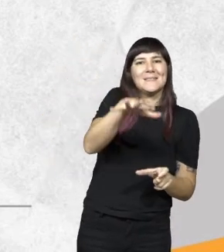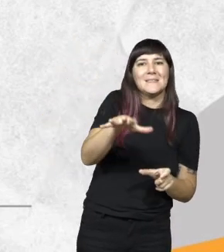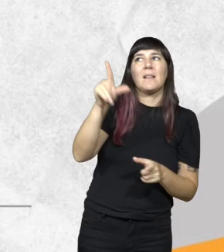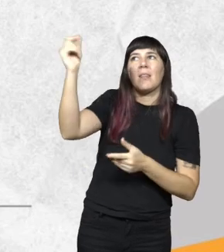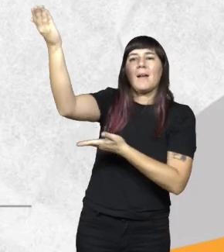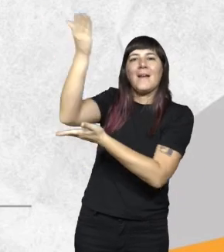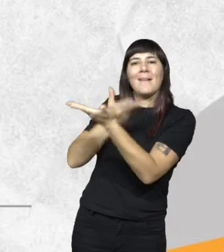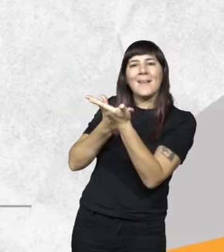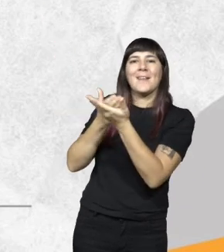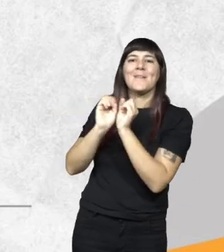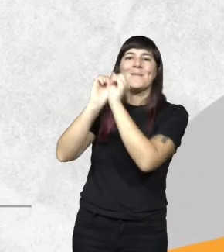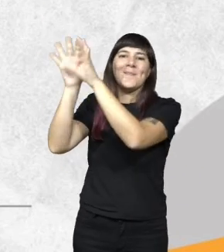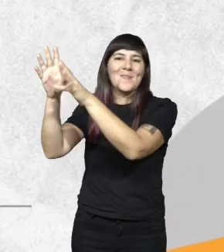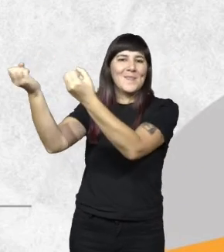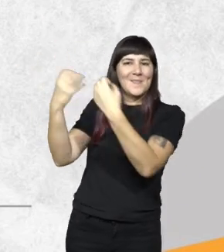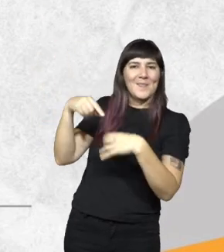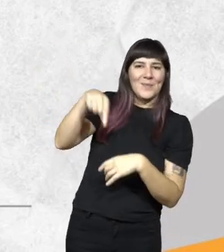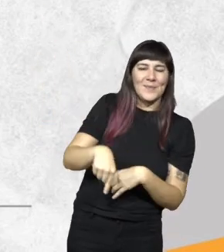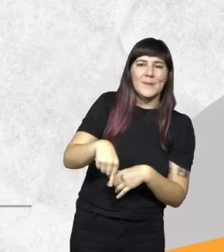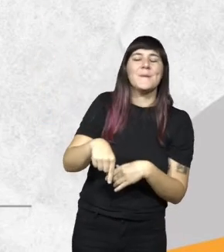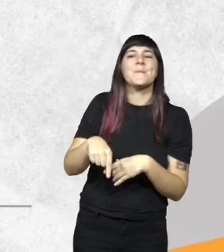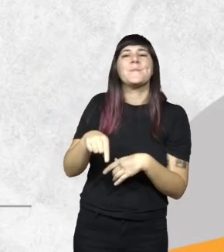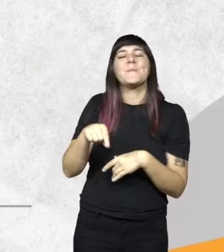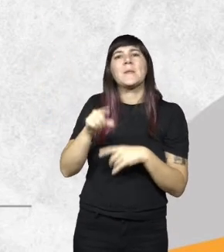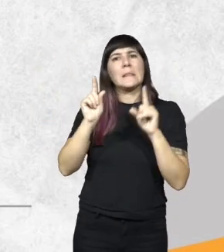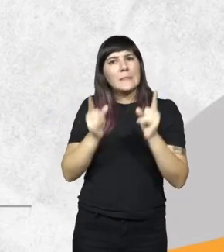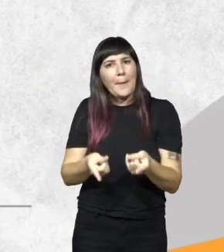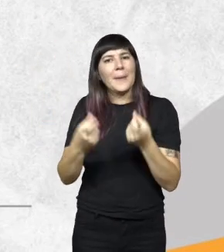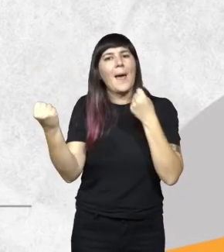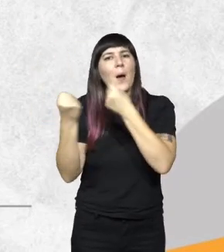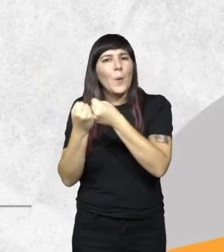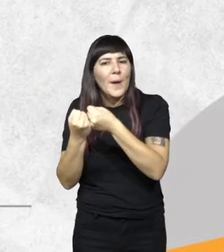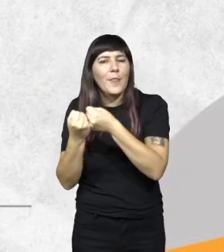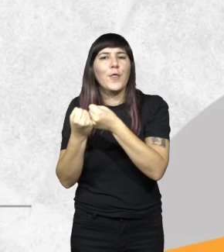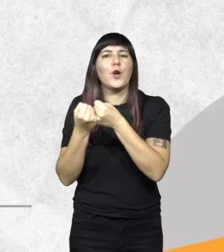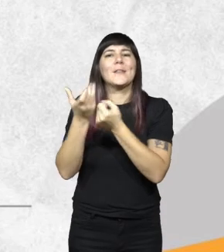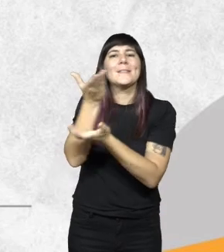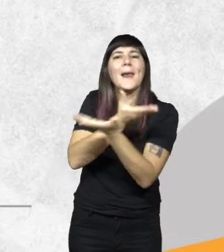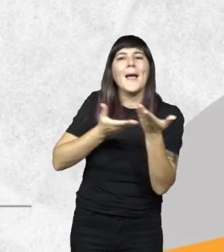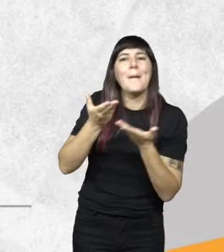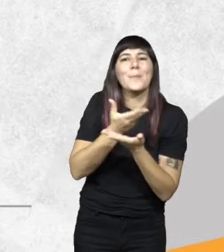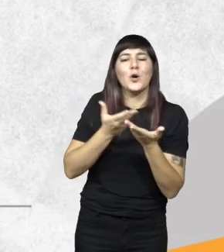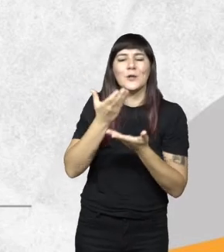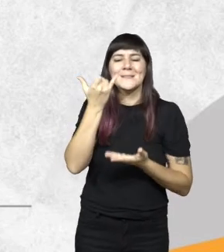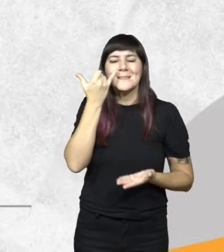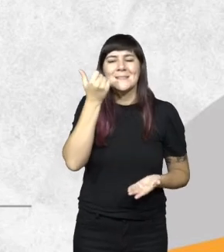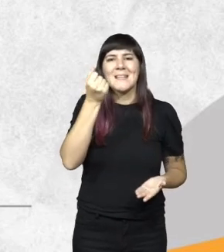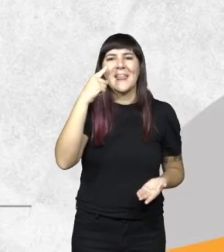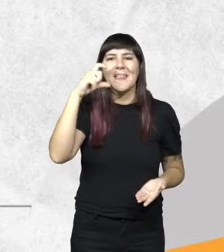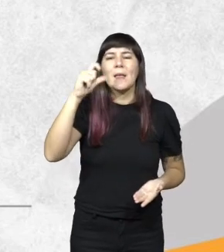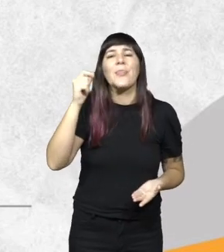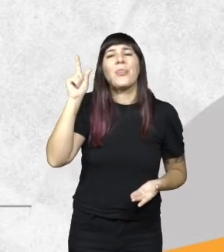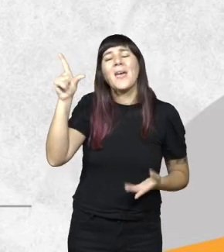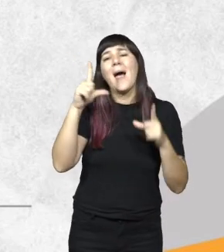vinieron a la provincia de Misiones también tuvimos acuerdos de intercambio con la YICA con la agencia